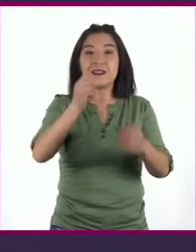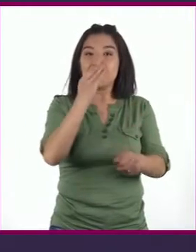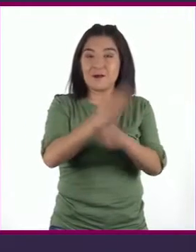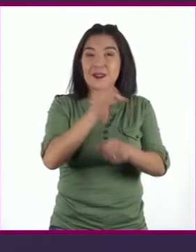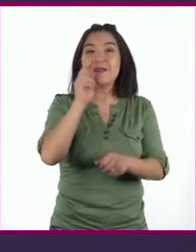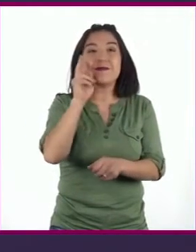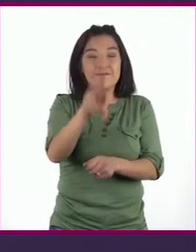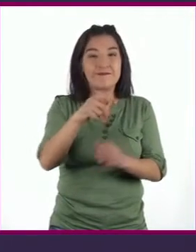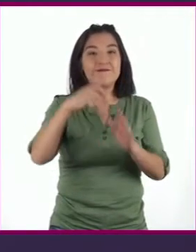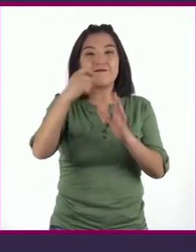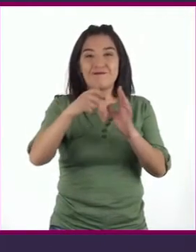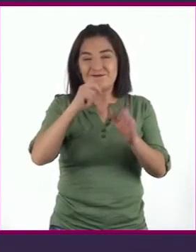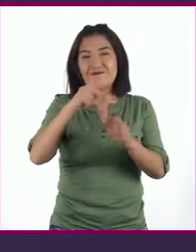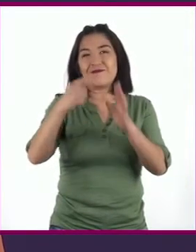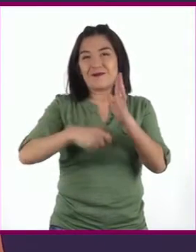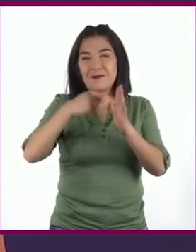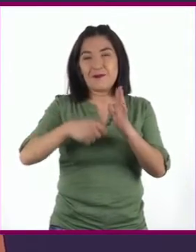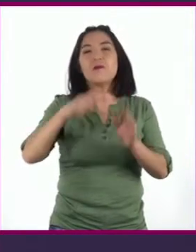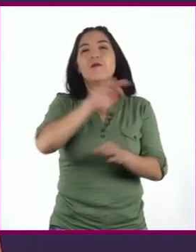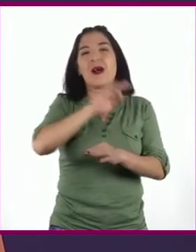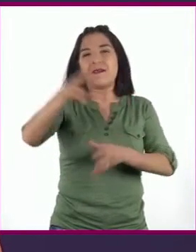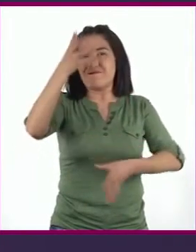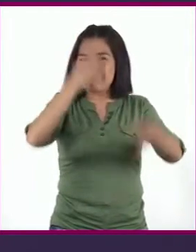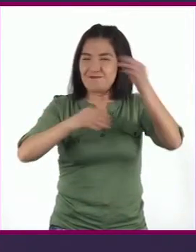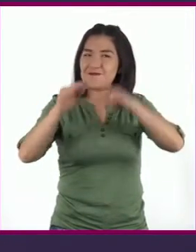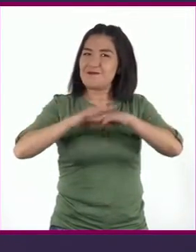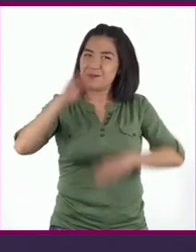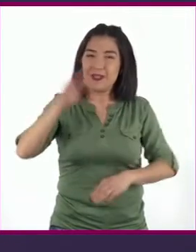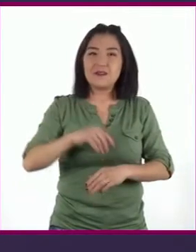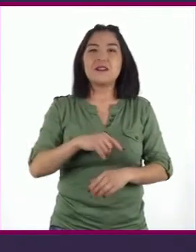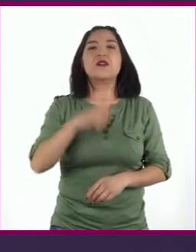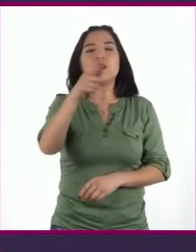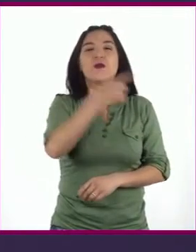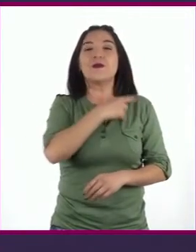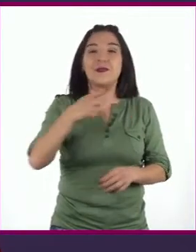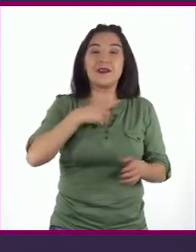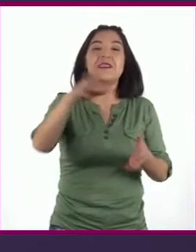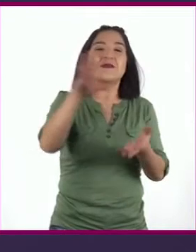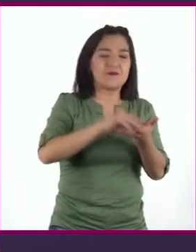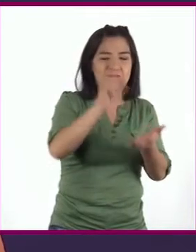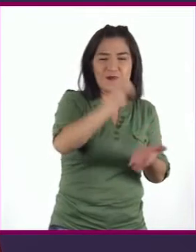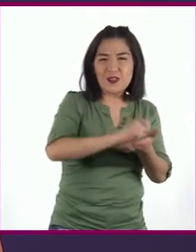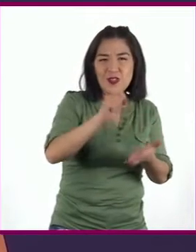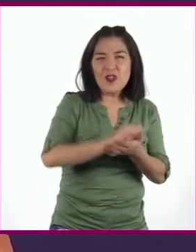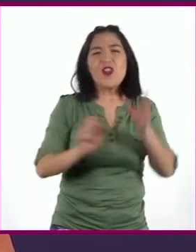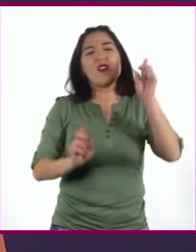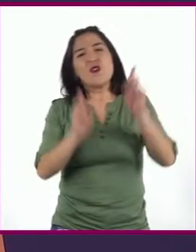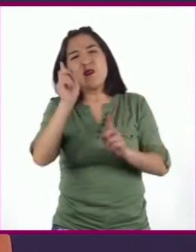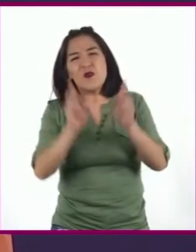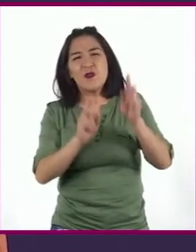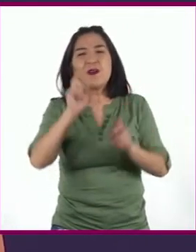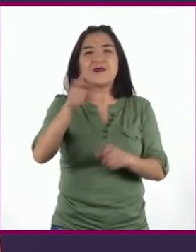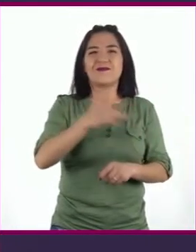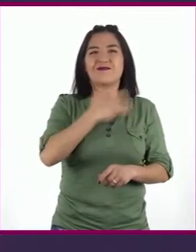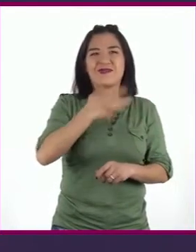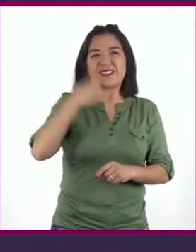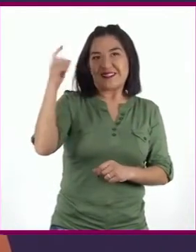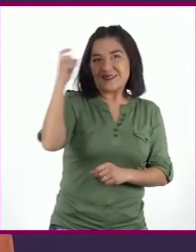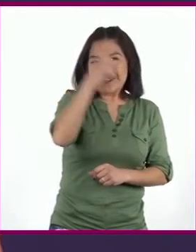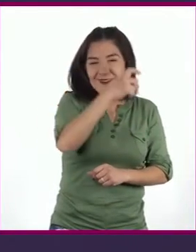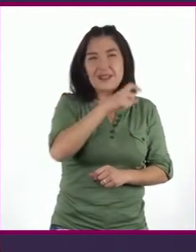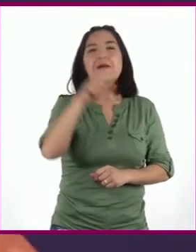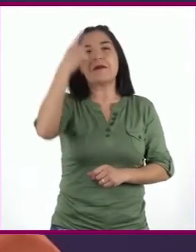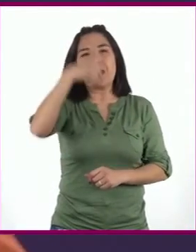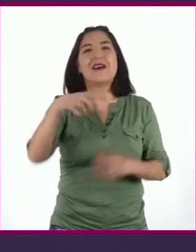fortalecer su conocimiento. Así que les recomiendo llevar un registro de las dudas, inquietudes o dificultades